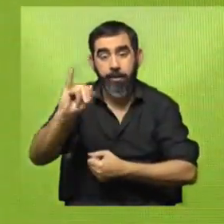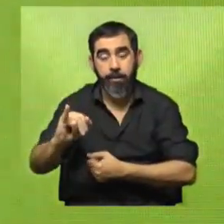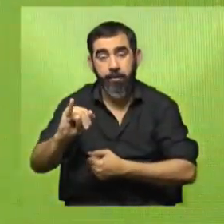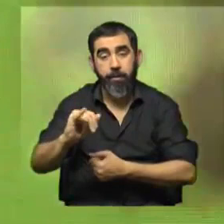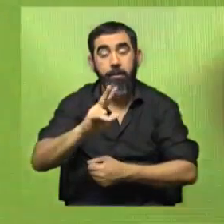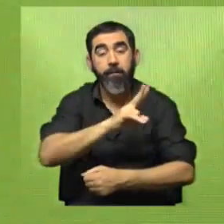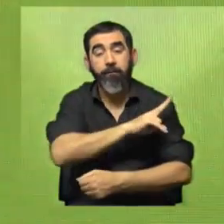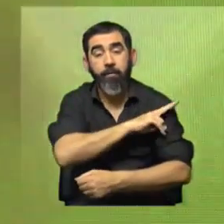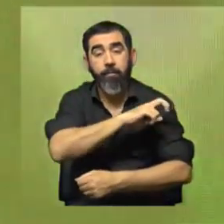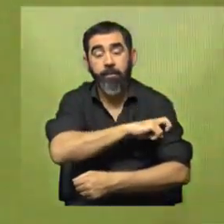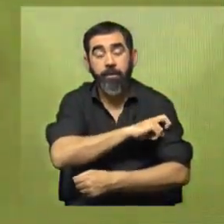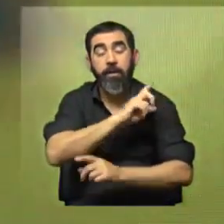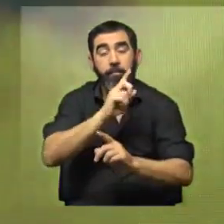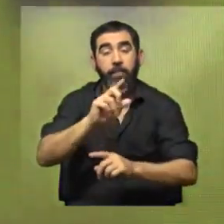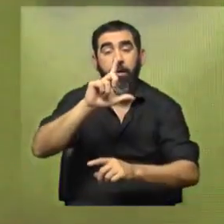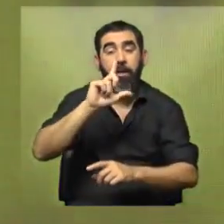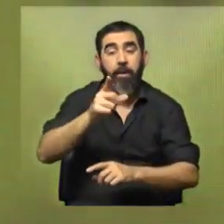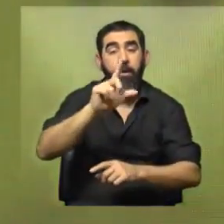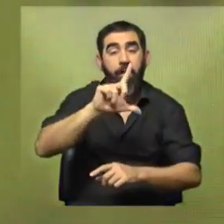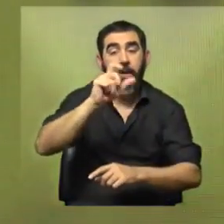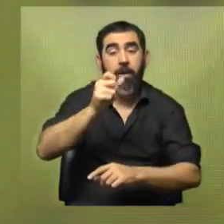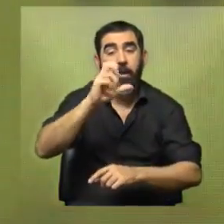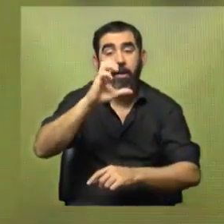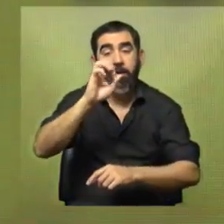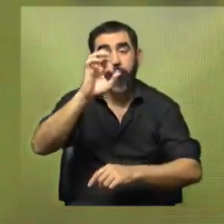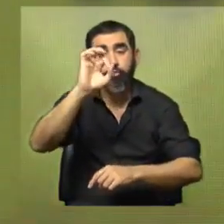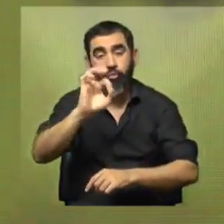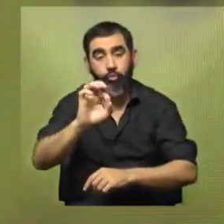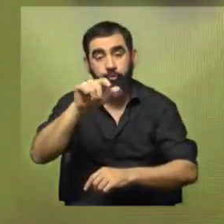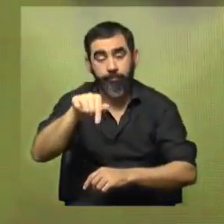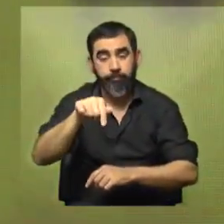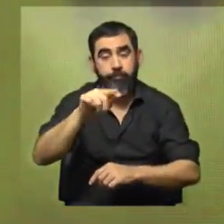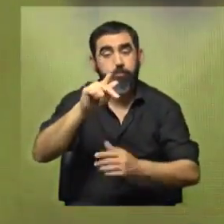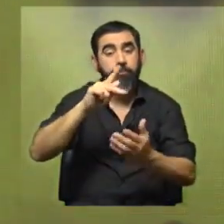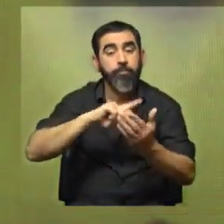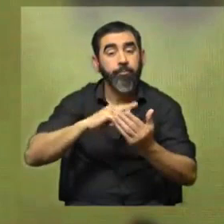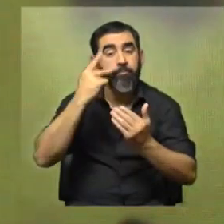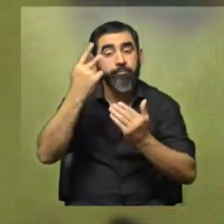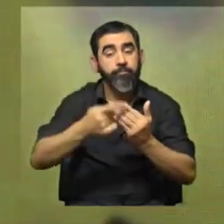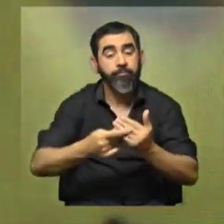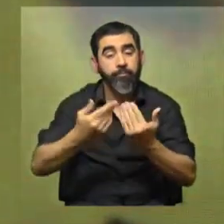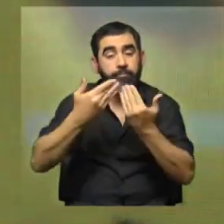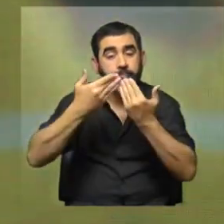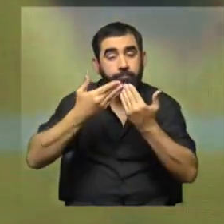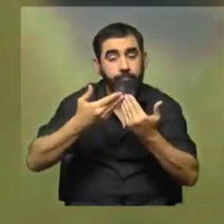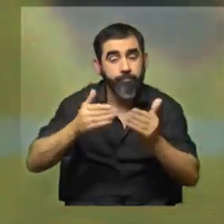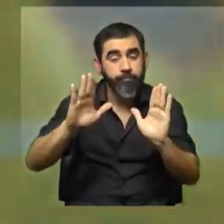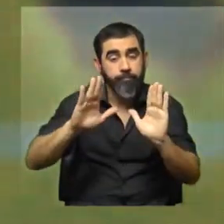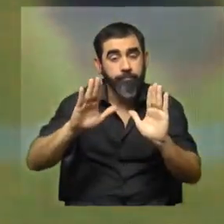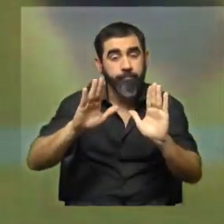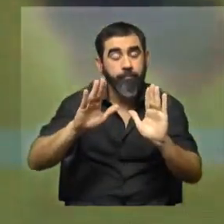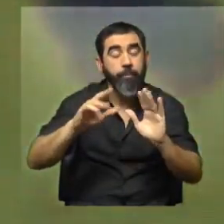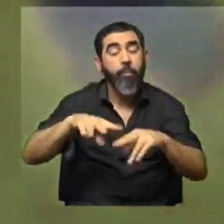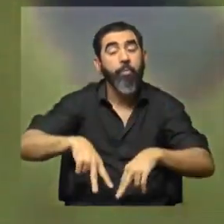farmacéutica Glaxo. Y bueno, este es un proyecto que nació, una iniciativa que surgió tras el